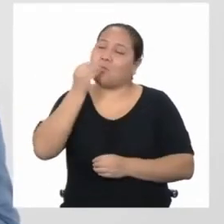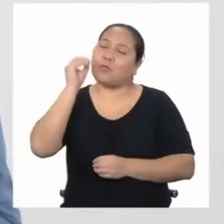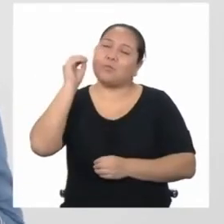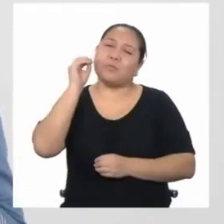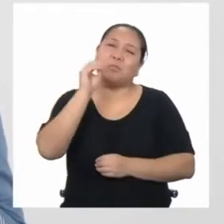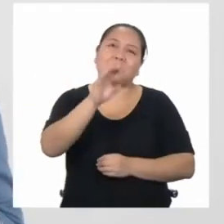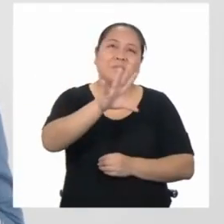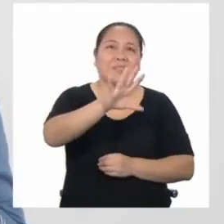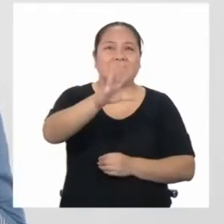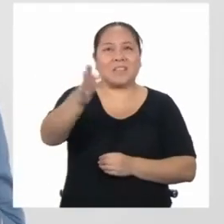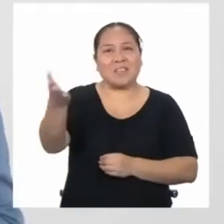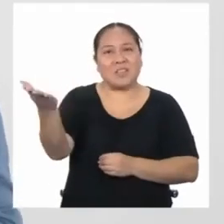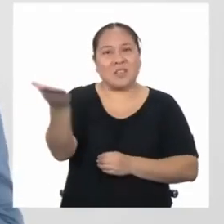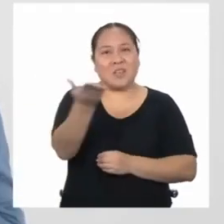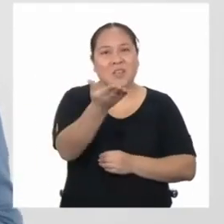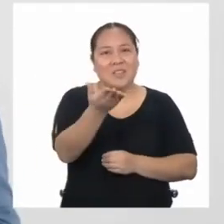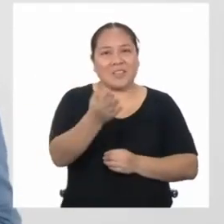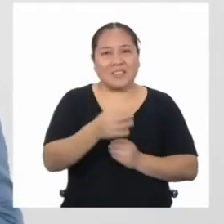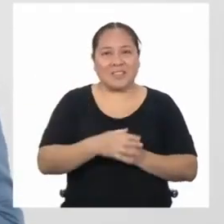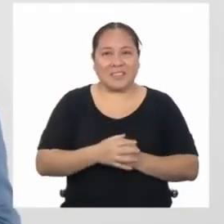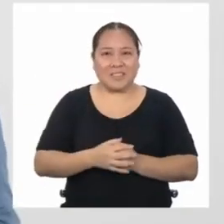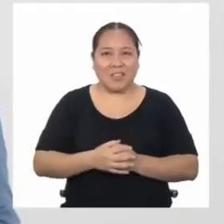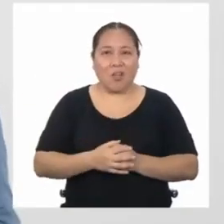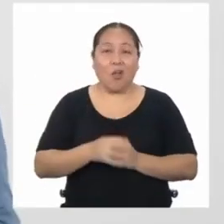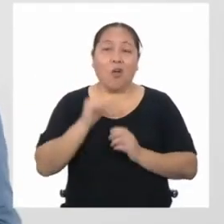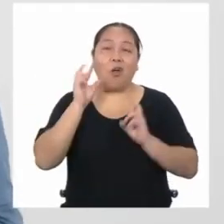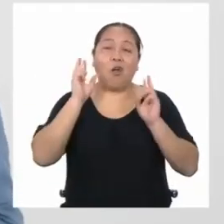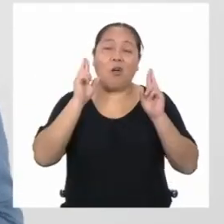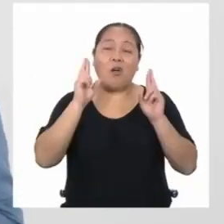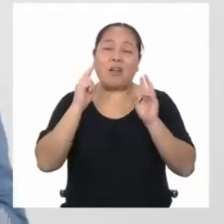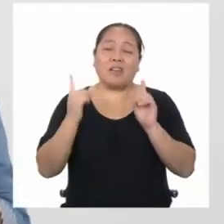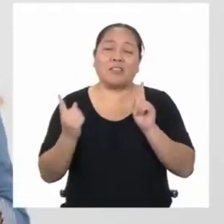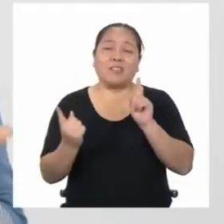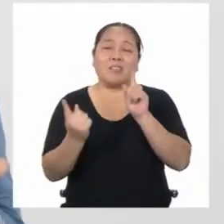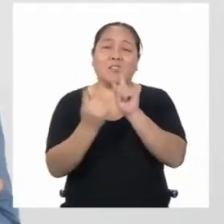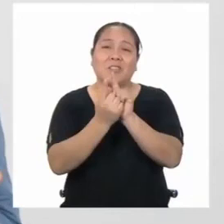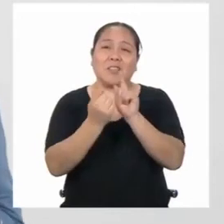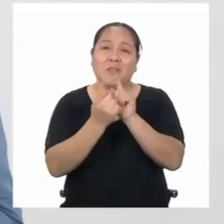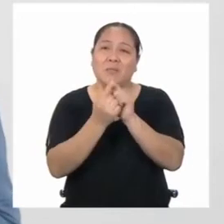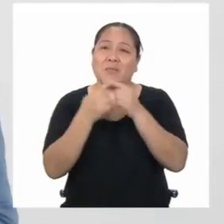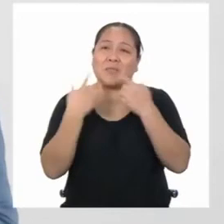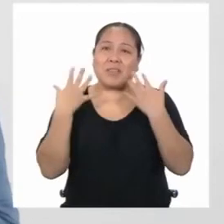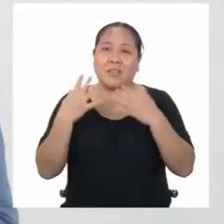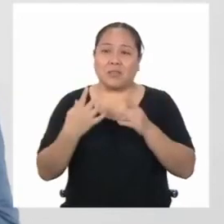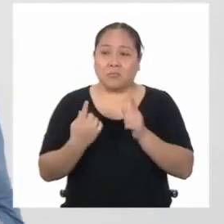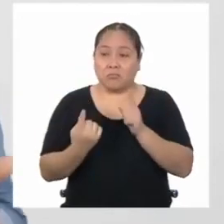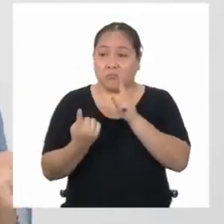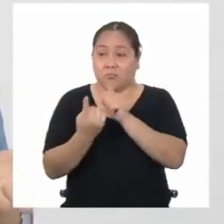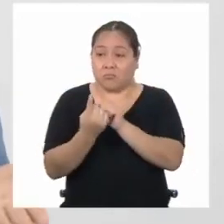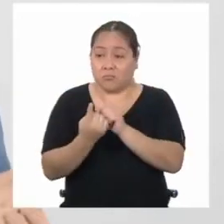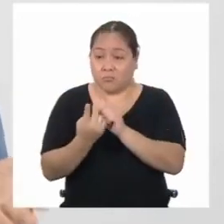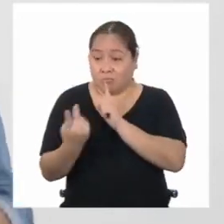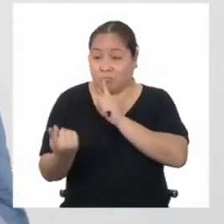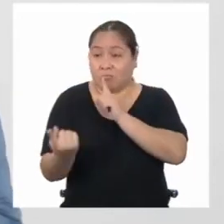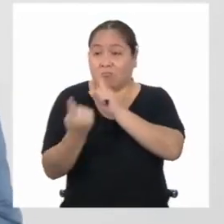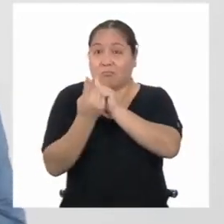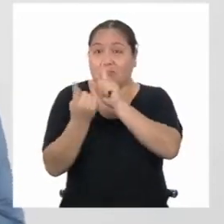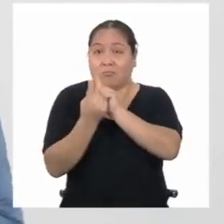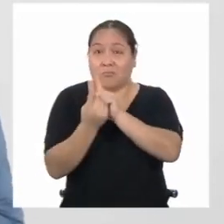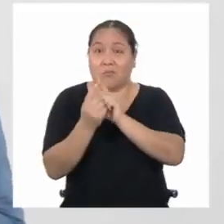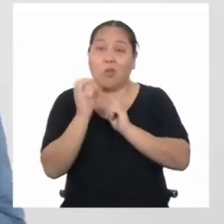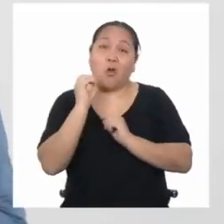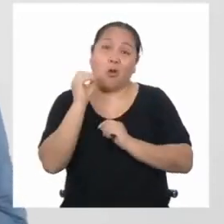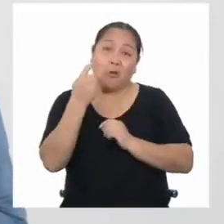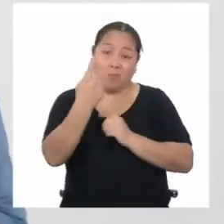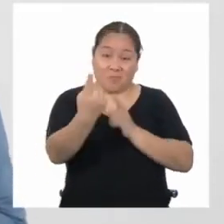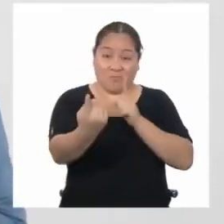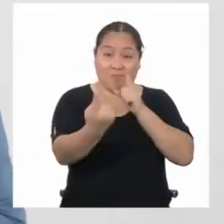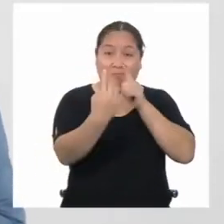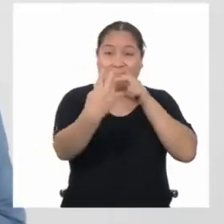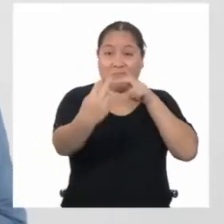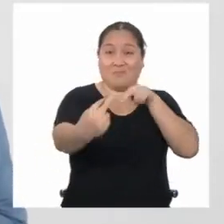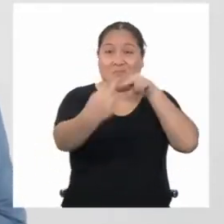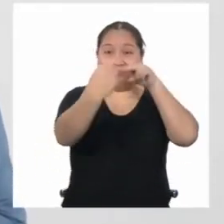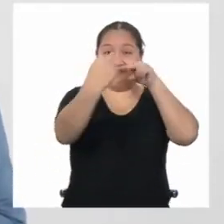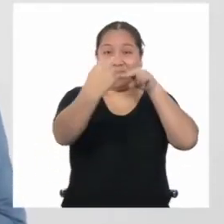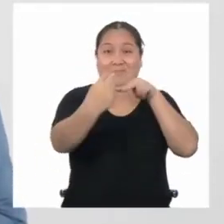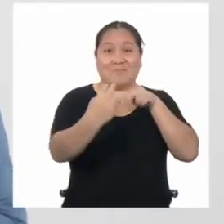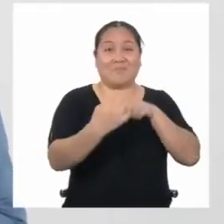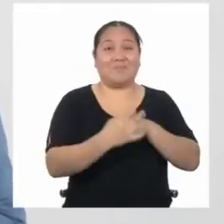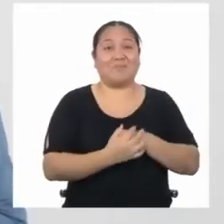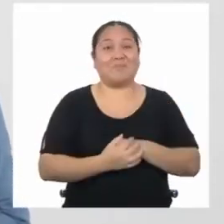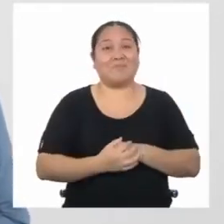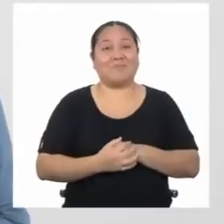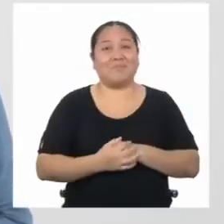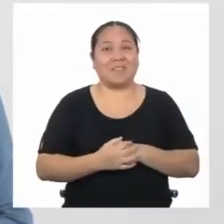y todos, y espero que nos volvamos a encontrar pronto. Si no es en vivo y en directo, al menos por acá. Nos vemos